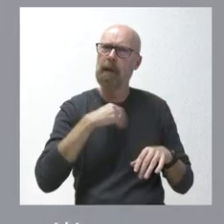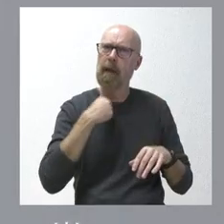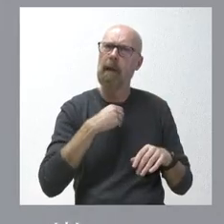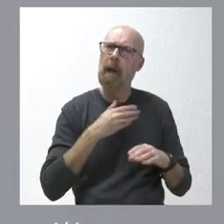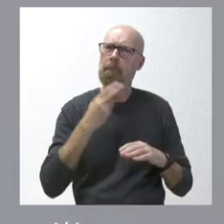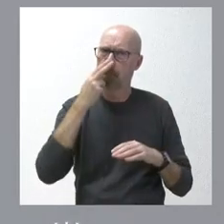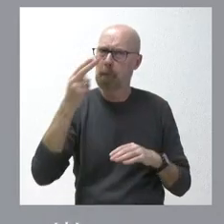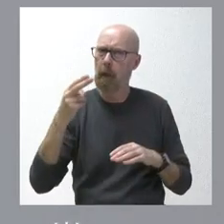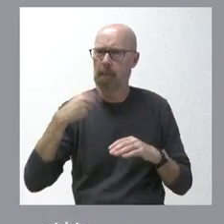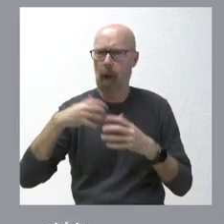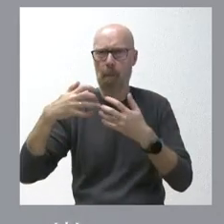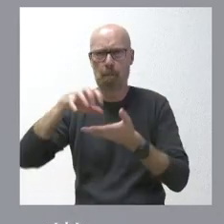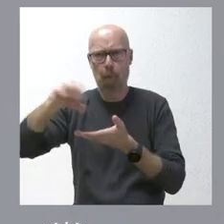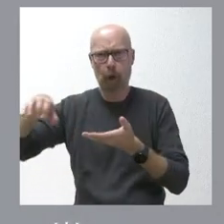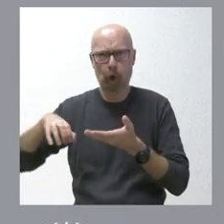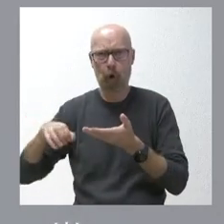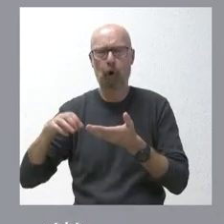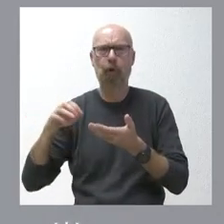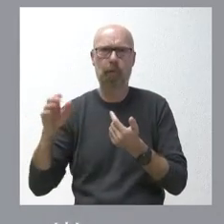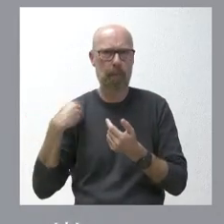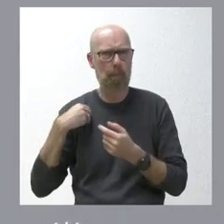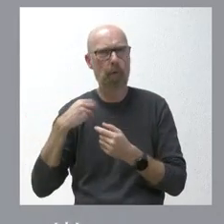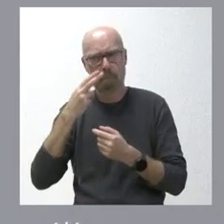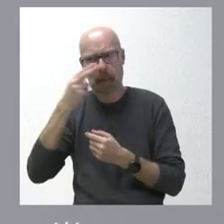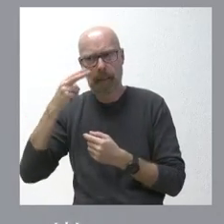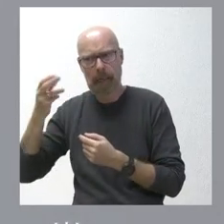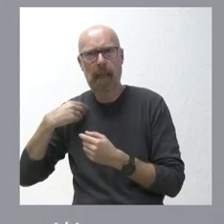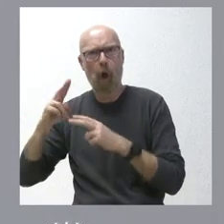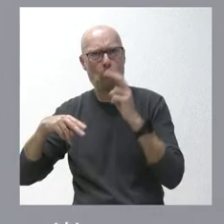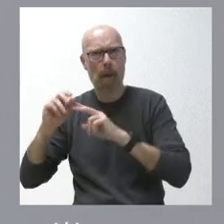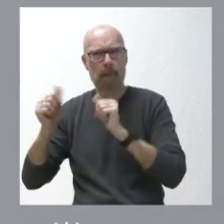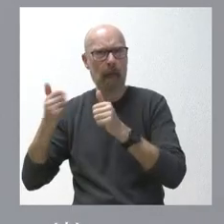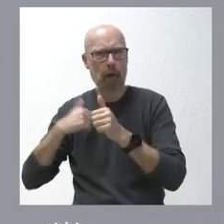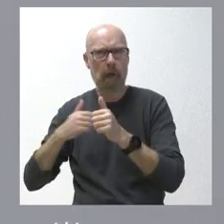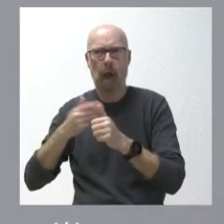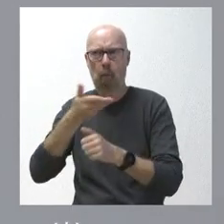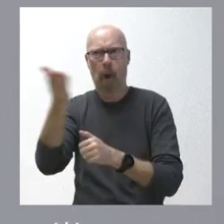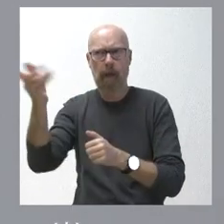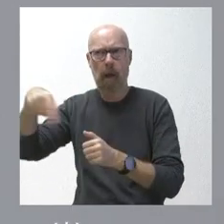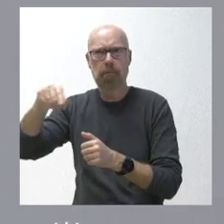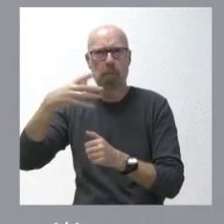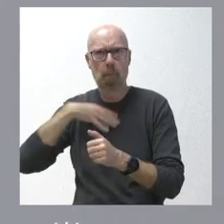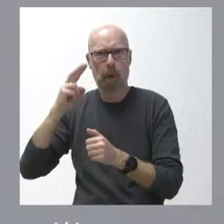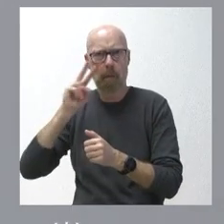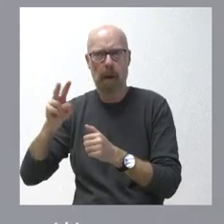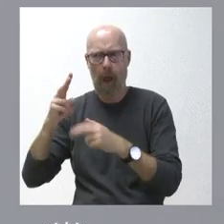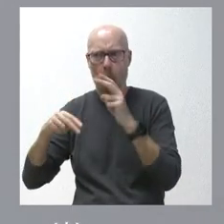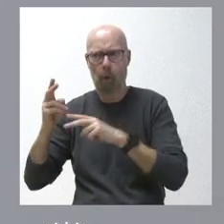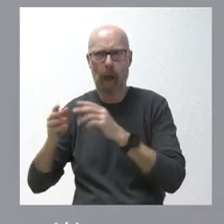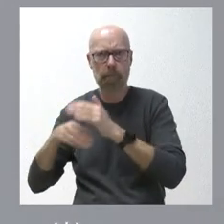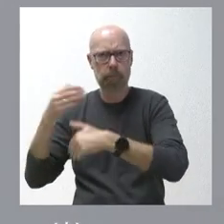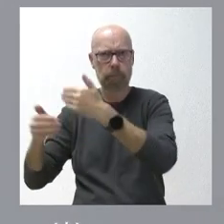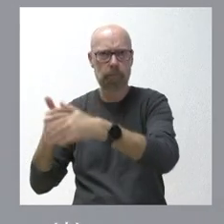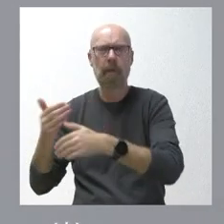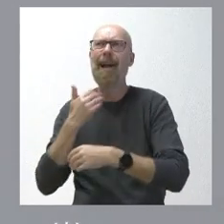-Porreros, estuvo en el polígono de los Itales. Aquello ya está en obras. Cualquiera puede comprobar cómo avanzan las mismas. Estamos hablando de